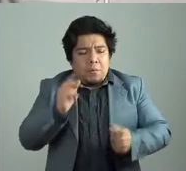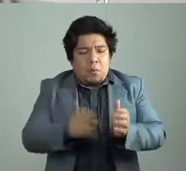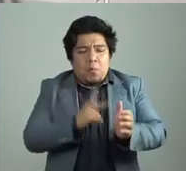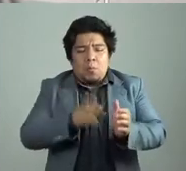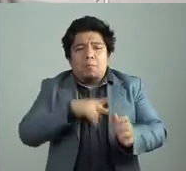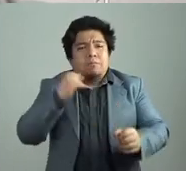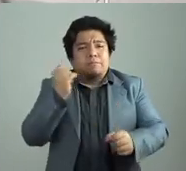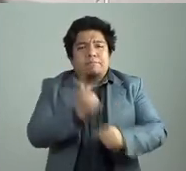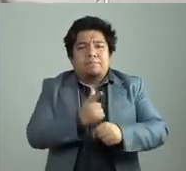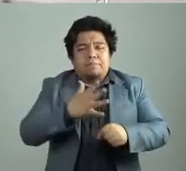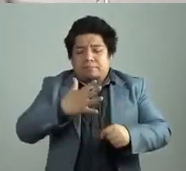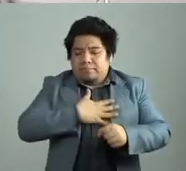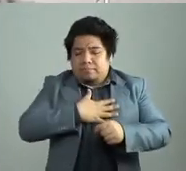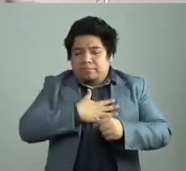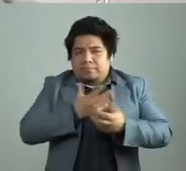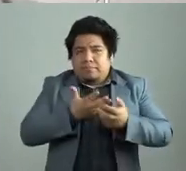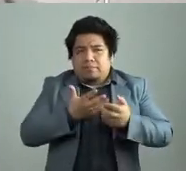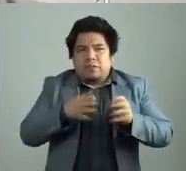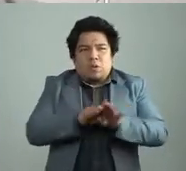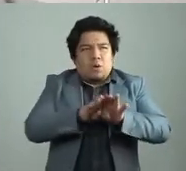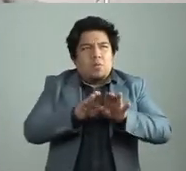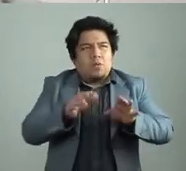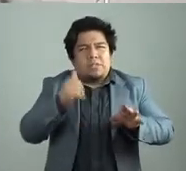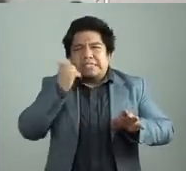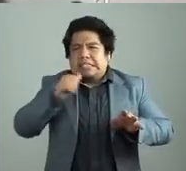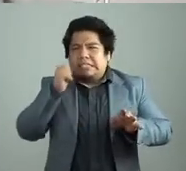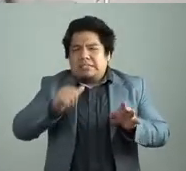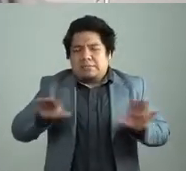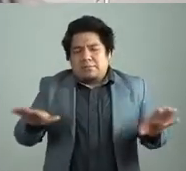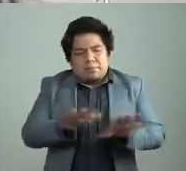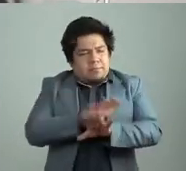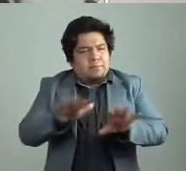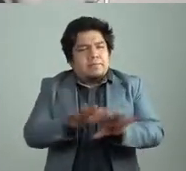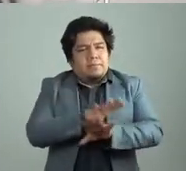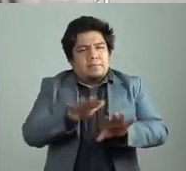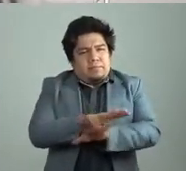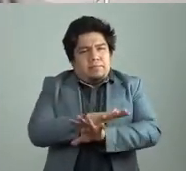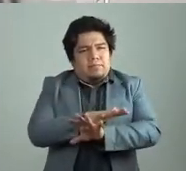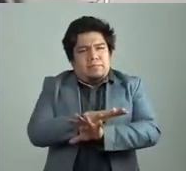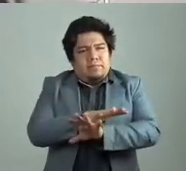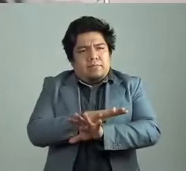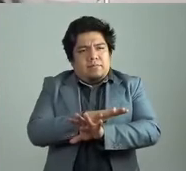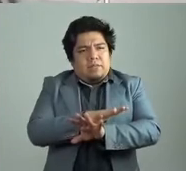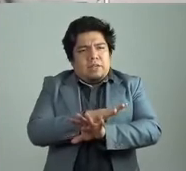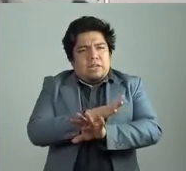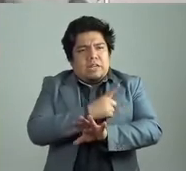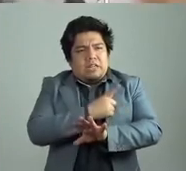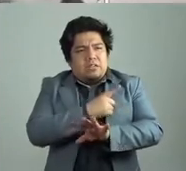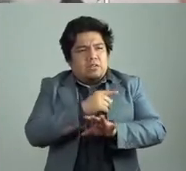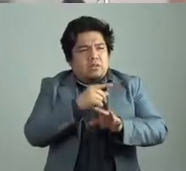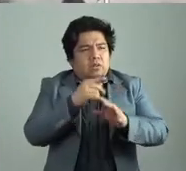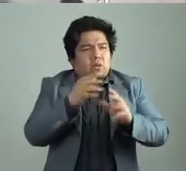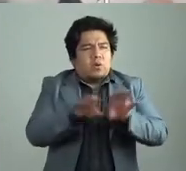yo ser un mutante o ser una persona que de un solo brazo, ¿no?